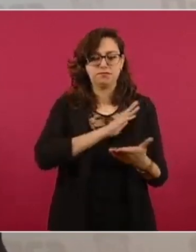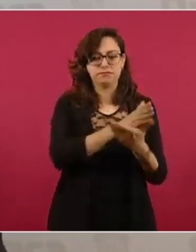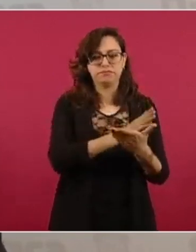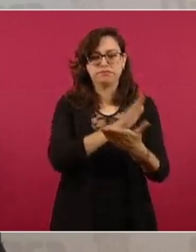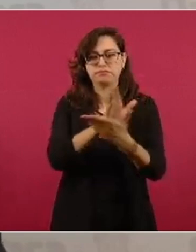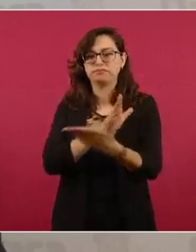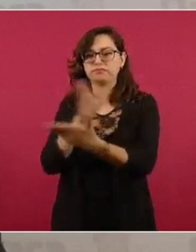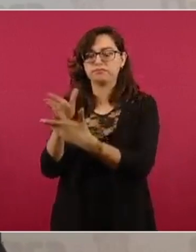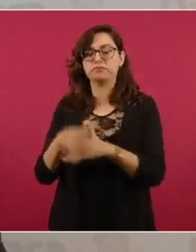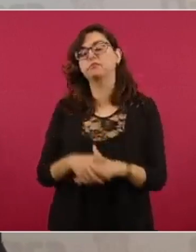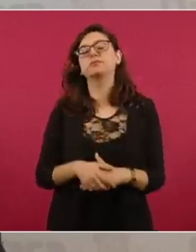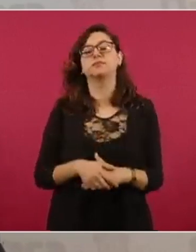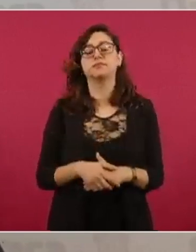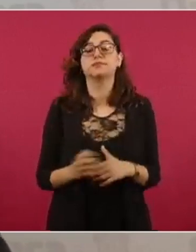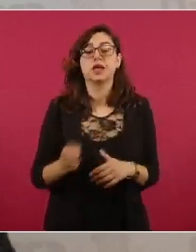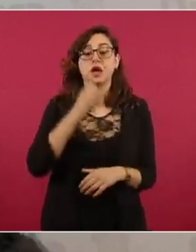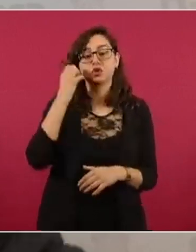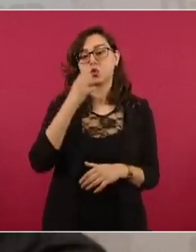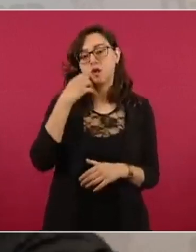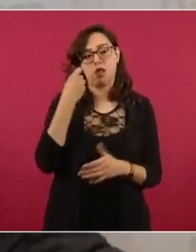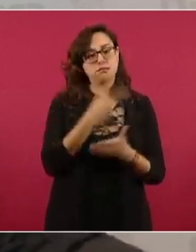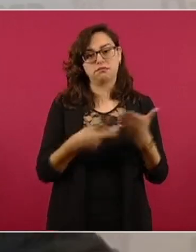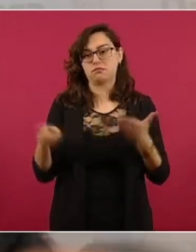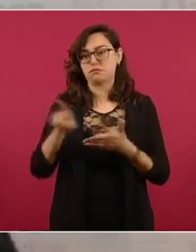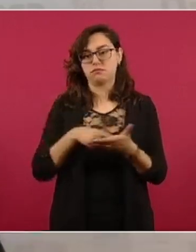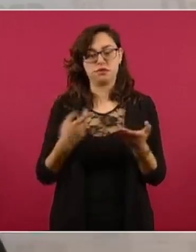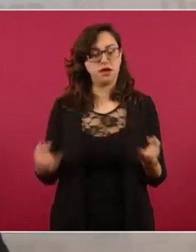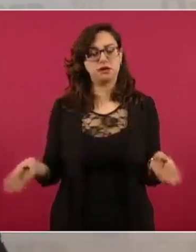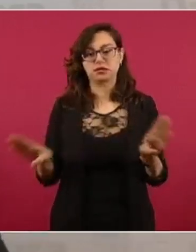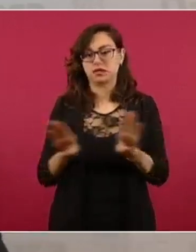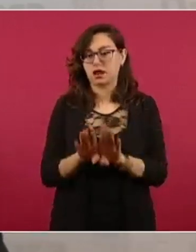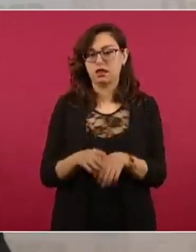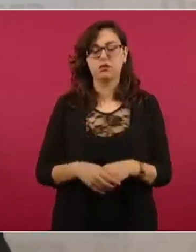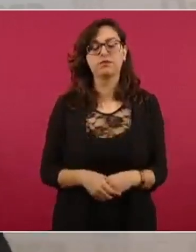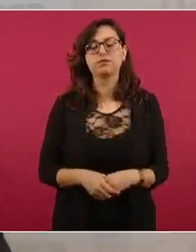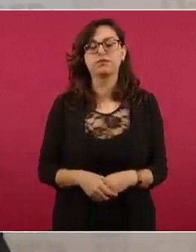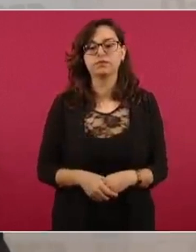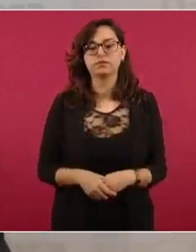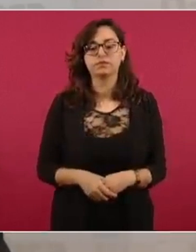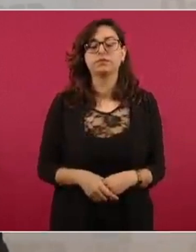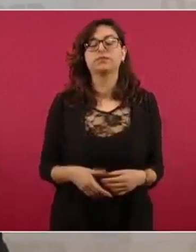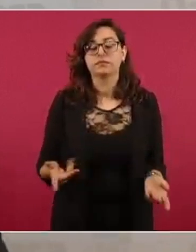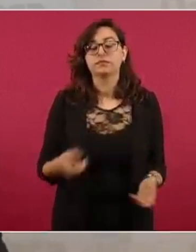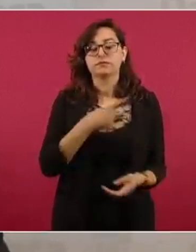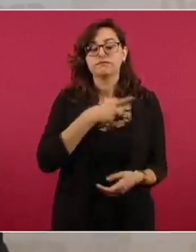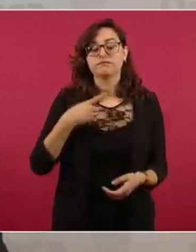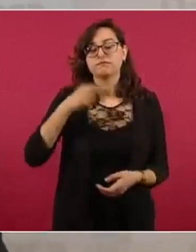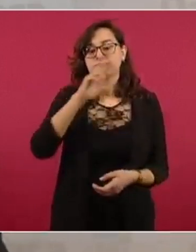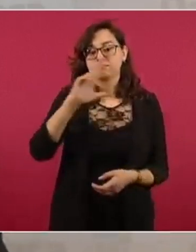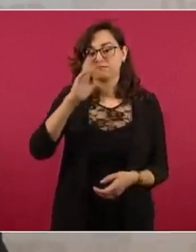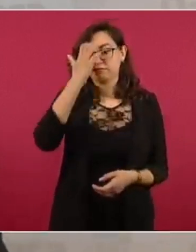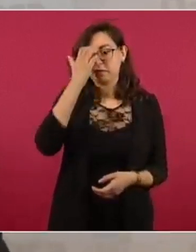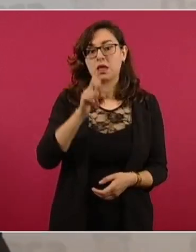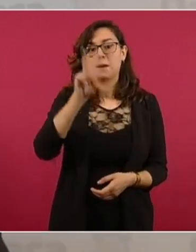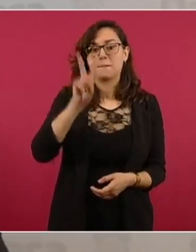clases el día de hoy en la costa y en la sierra sur y debo de reconocer el trabajo coordinado que hemos estado